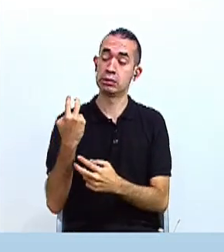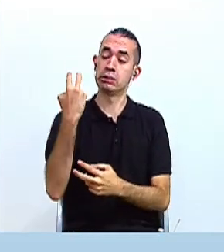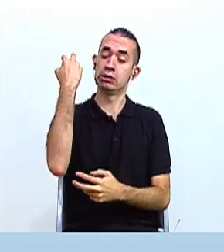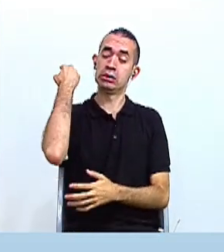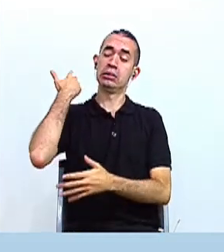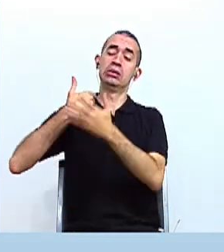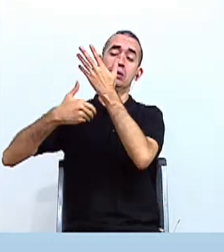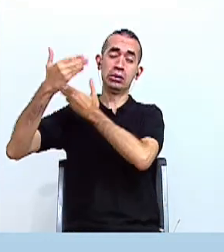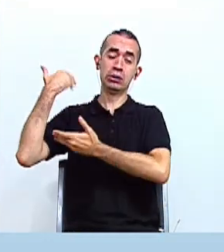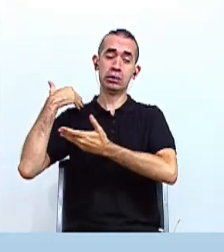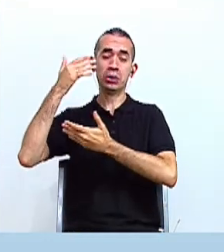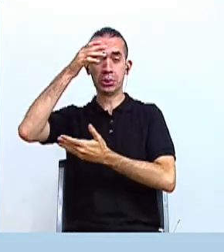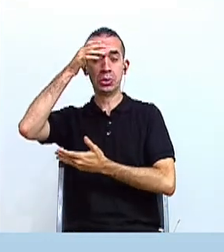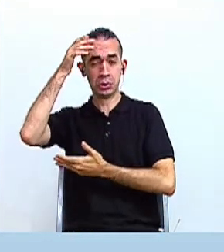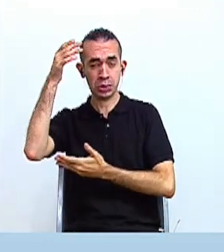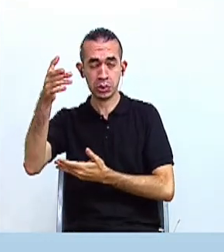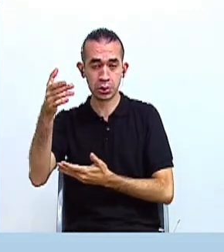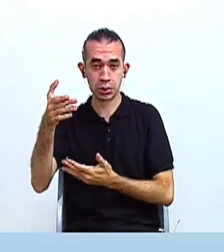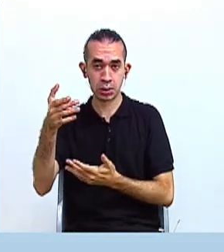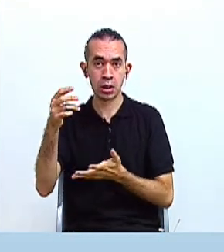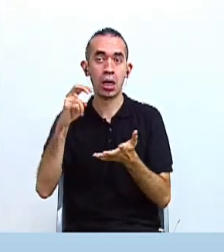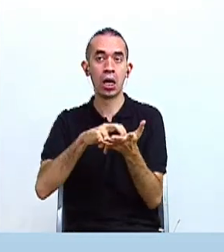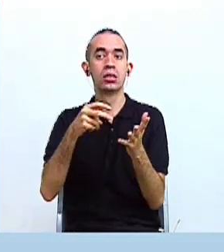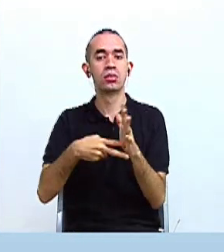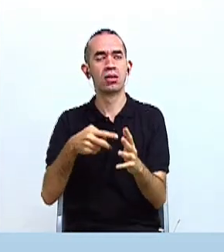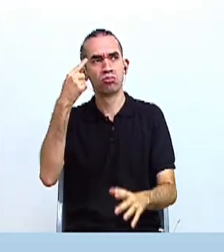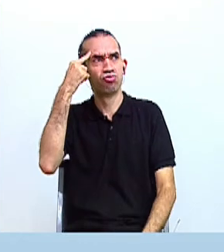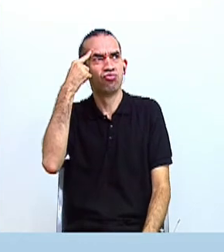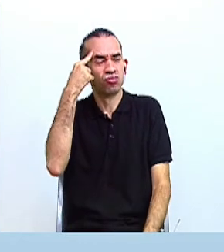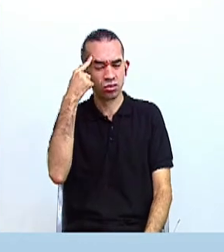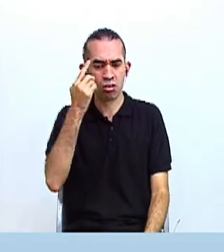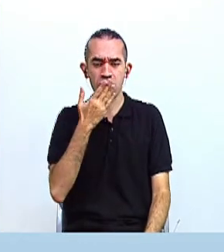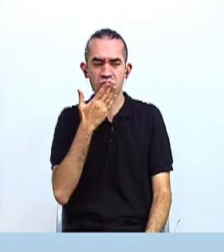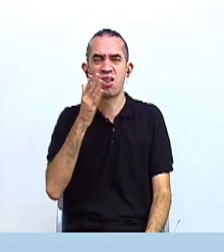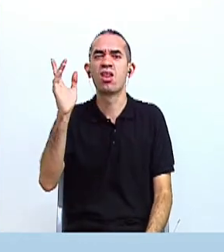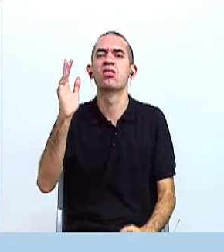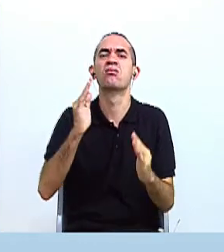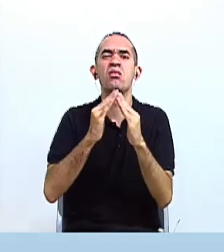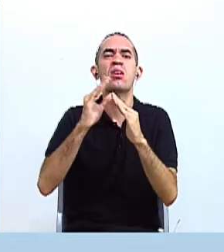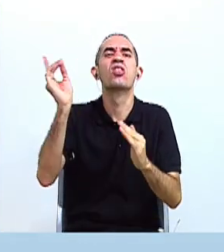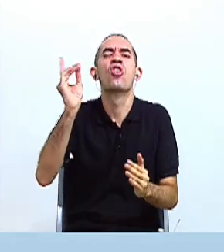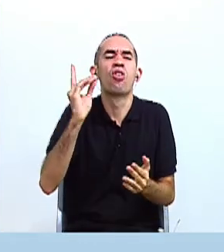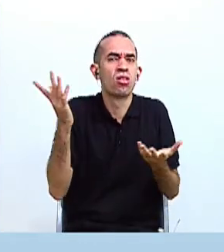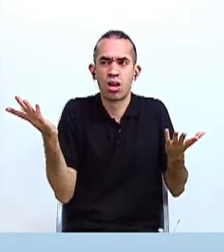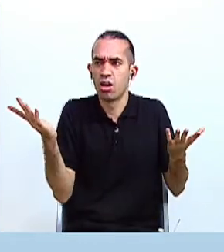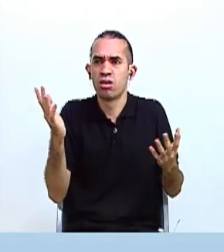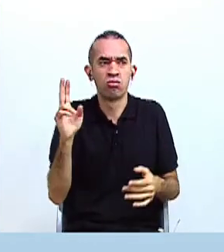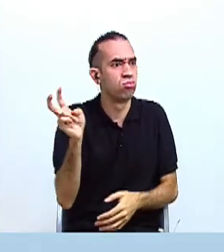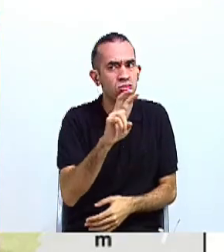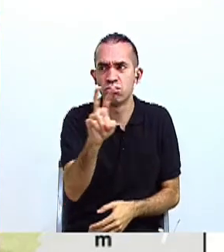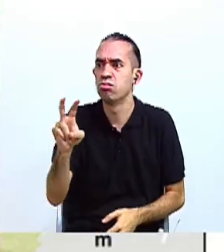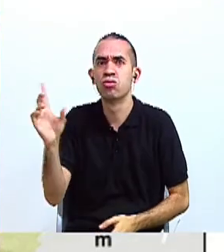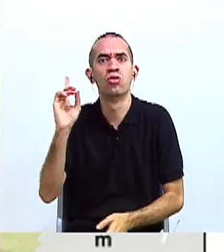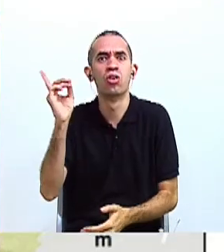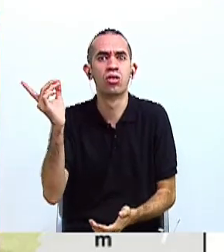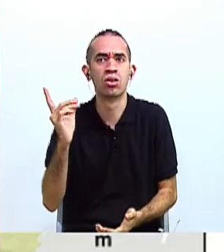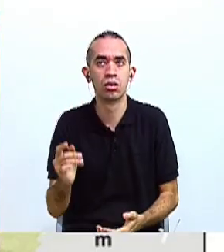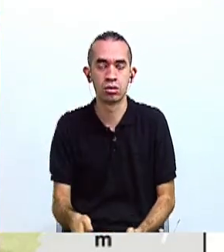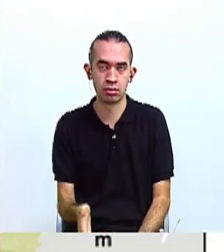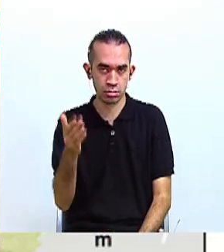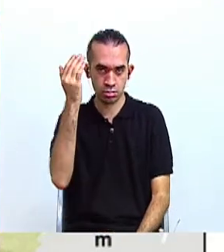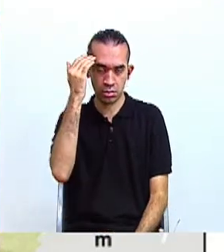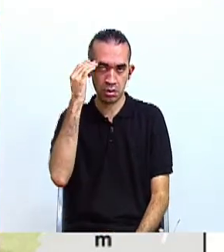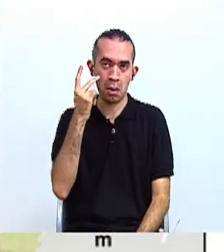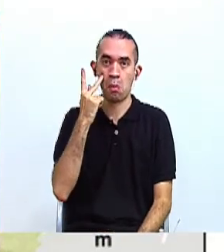culturas aborígenes, podemos preguntarnos, ¿pero dónde viven los indígenas actualmente? ¿Dónde están nuestros aborígenes? Como